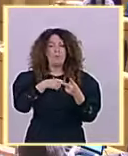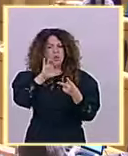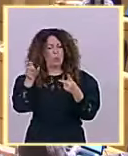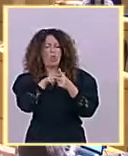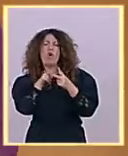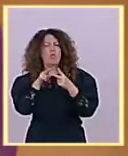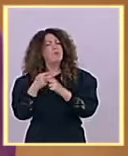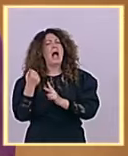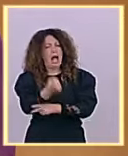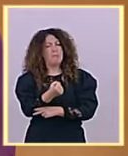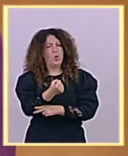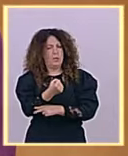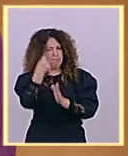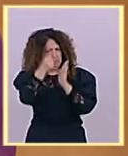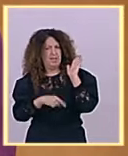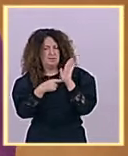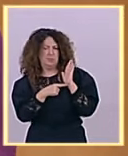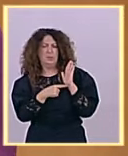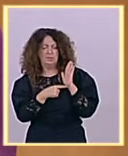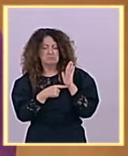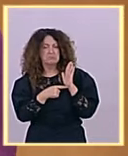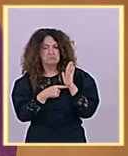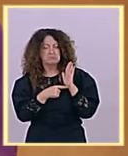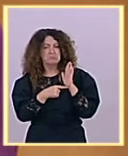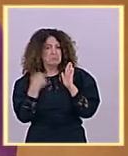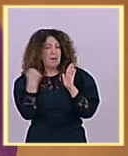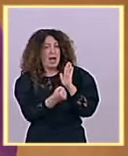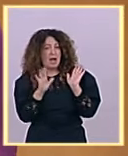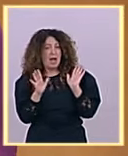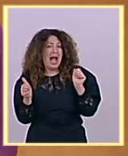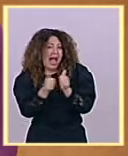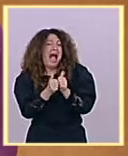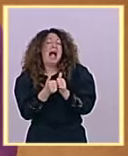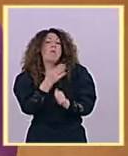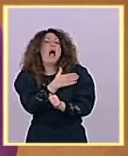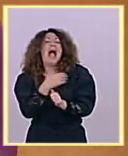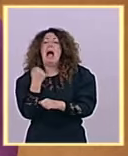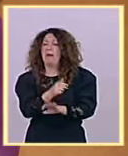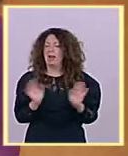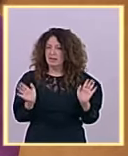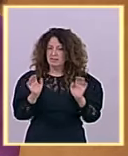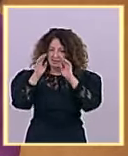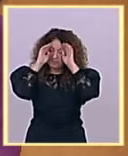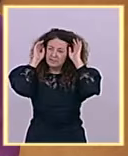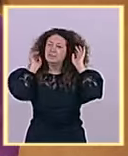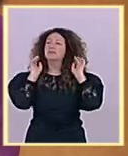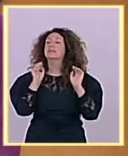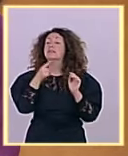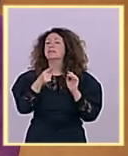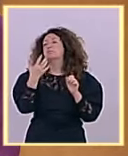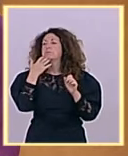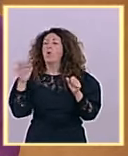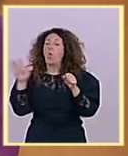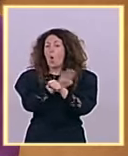presupuestario ha avalado el escenario que da cobertura a estos presupuestos y ha avalado que